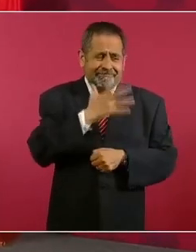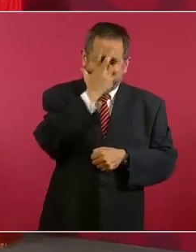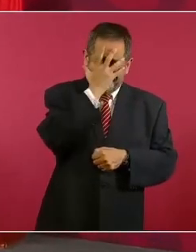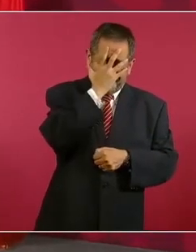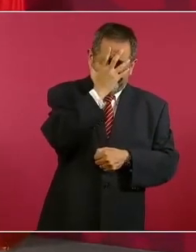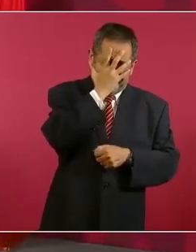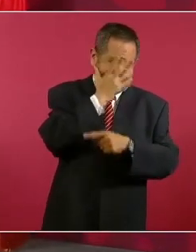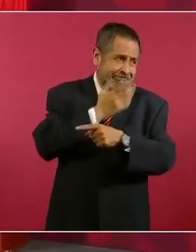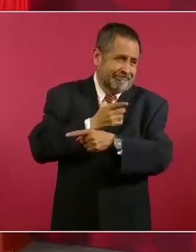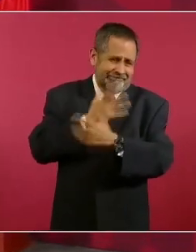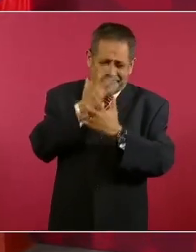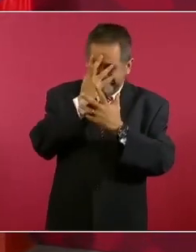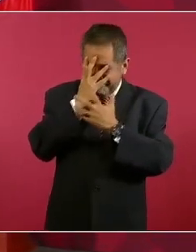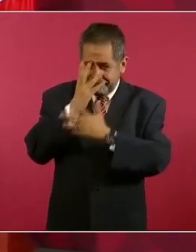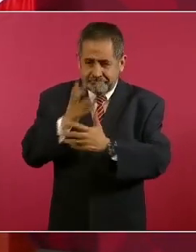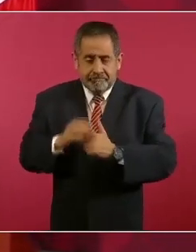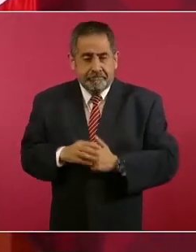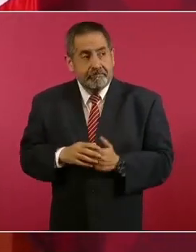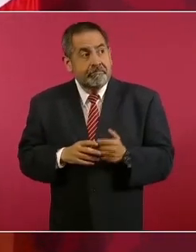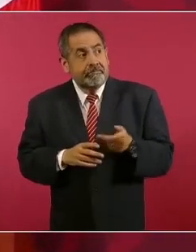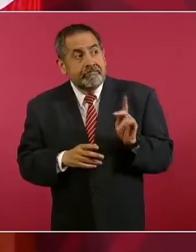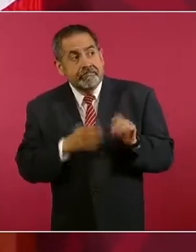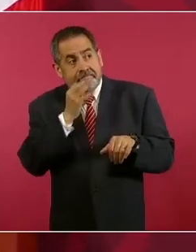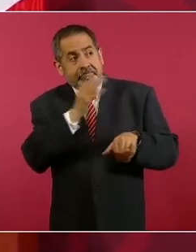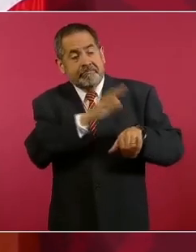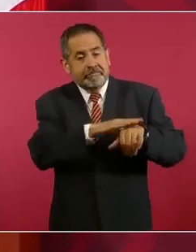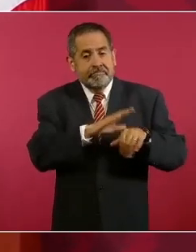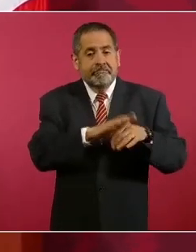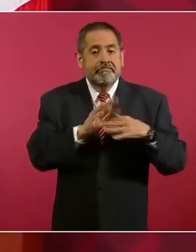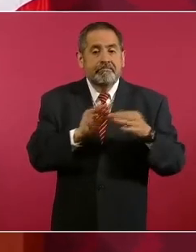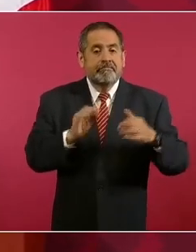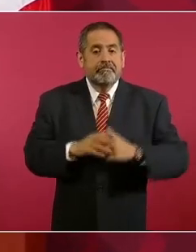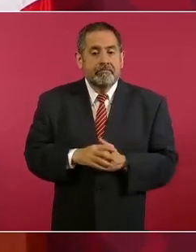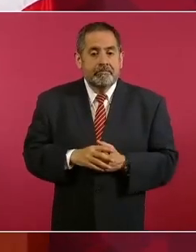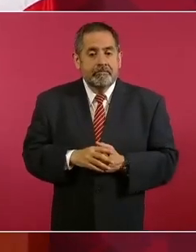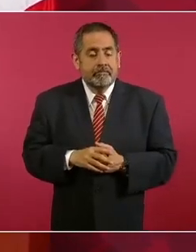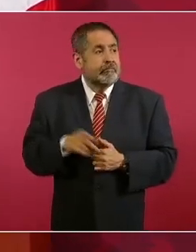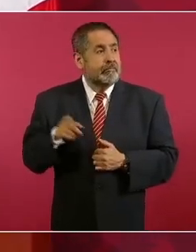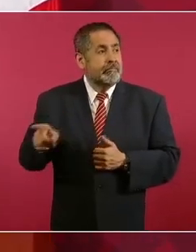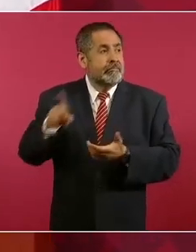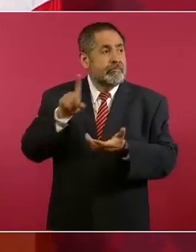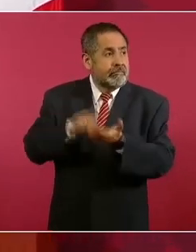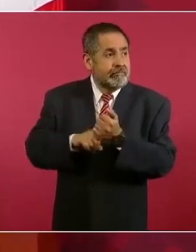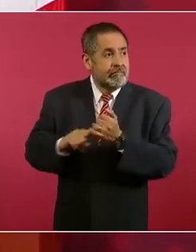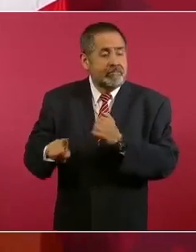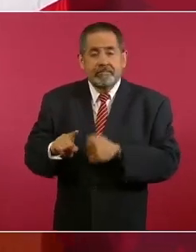pero mire, con decirle que es hasta espiritista,